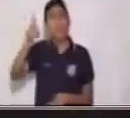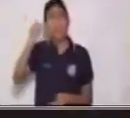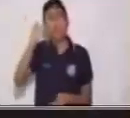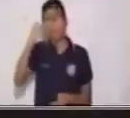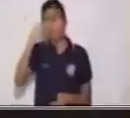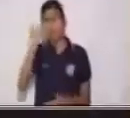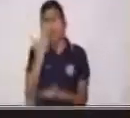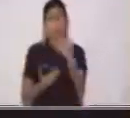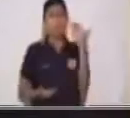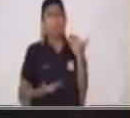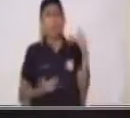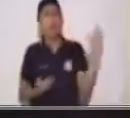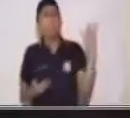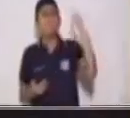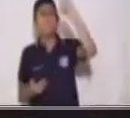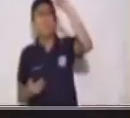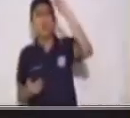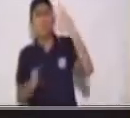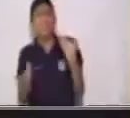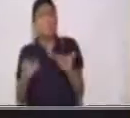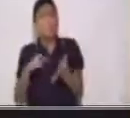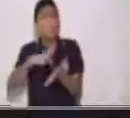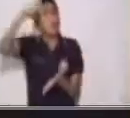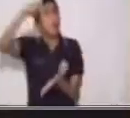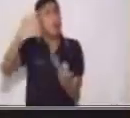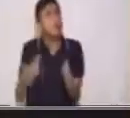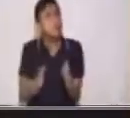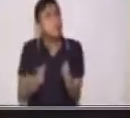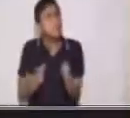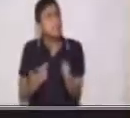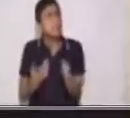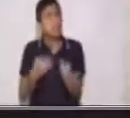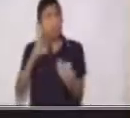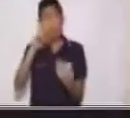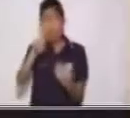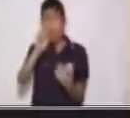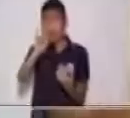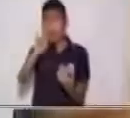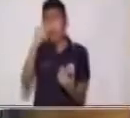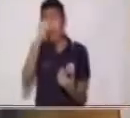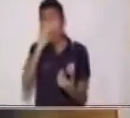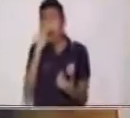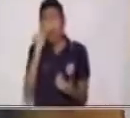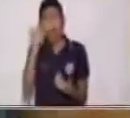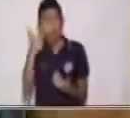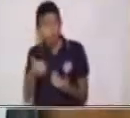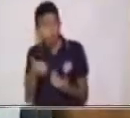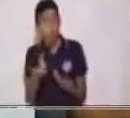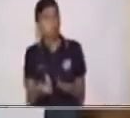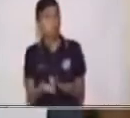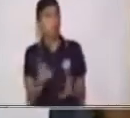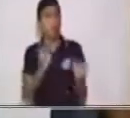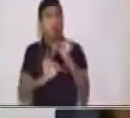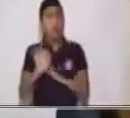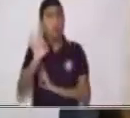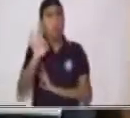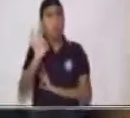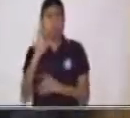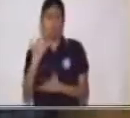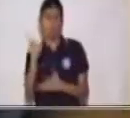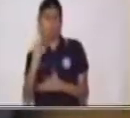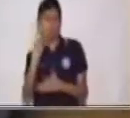¿A dónde habrá salido? ¿Será que salió a Rusia? ¿Será que salió a Miami?